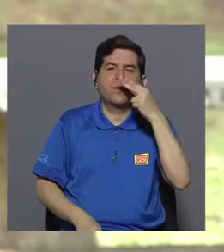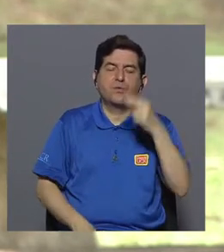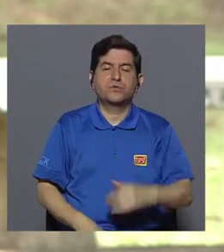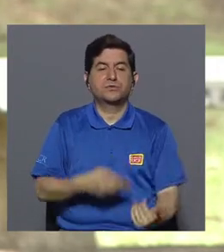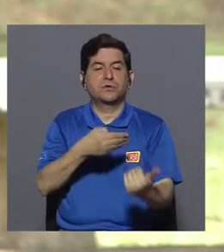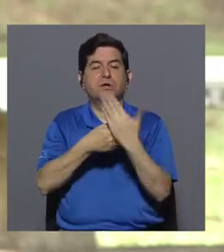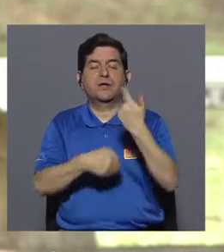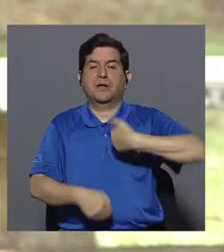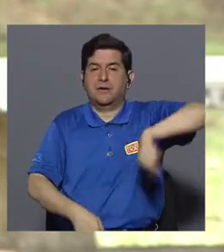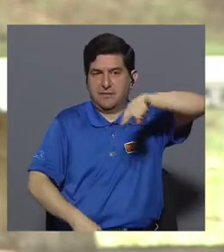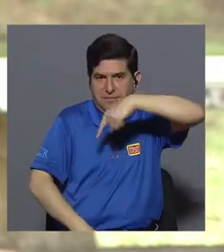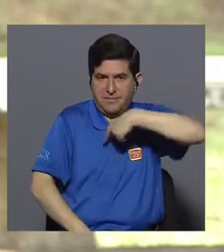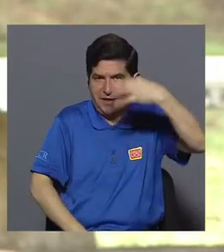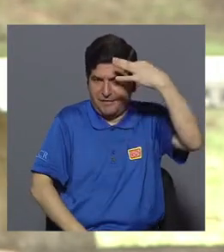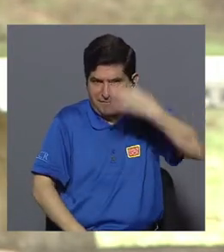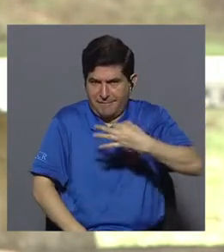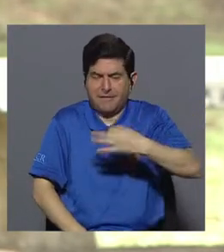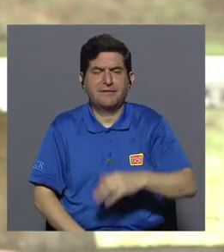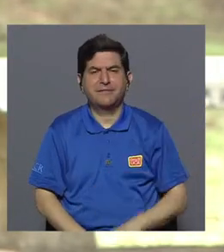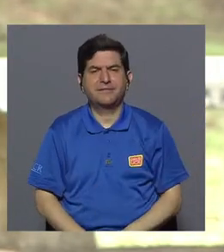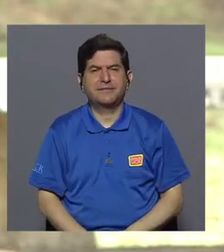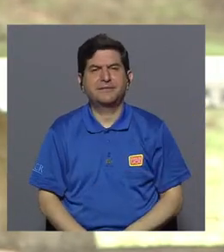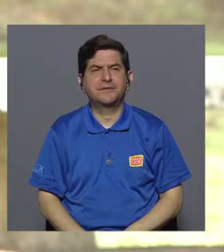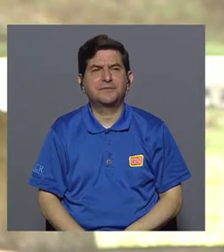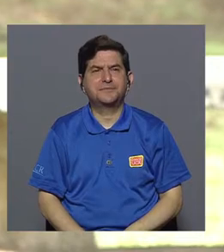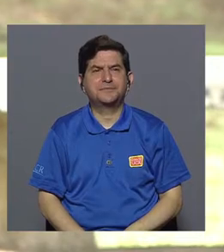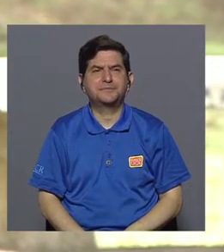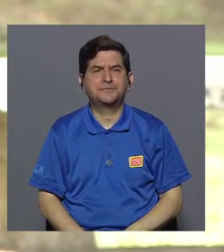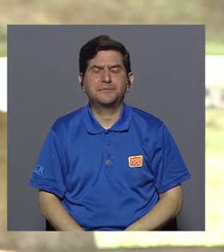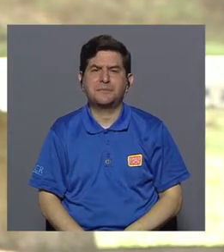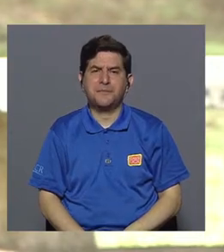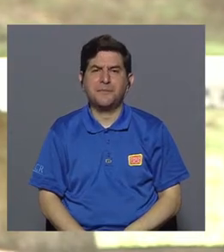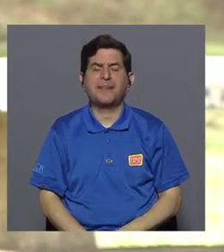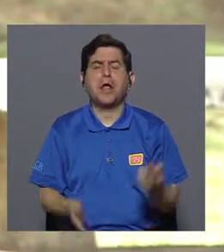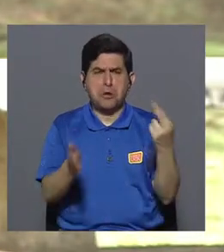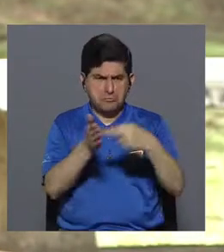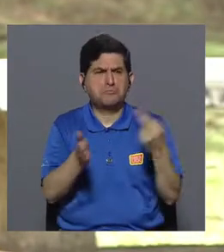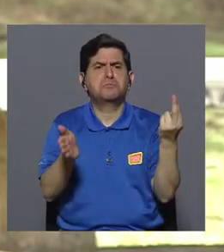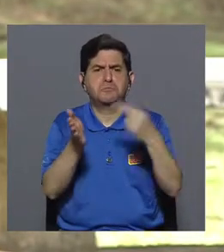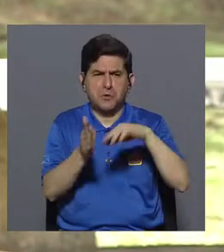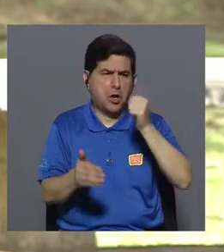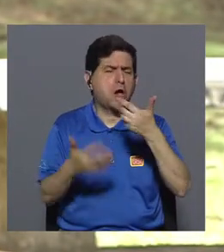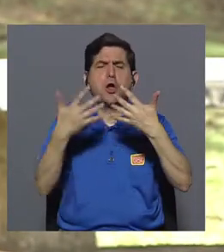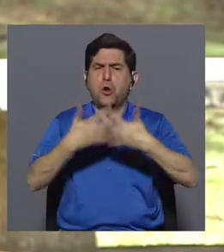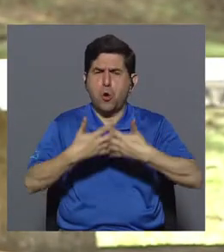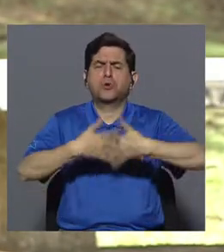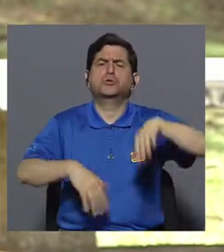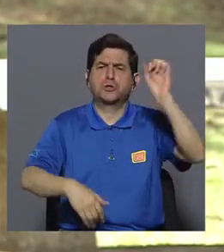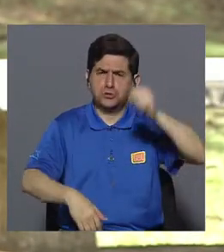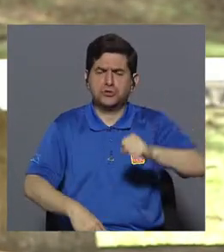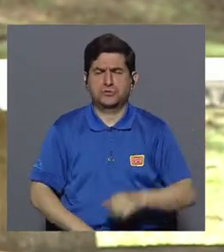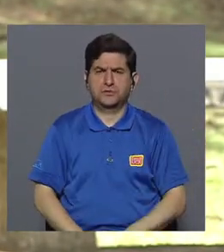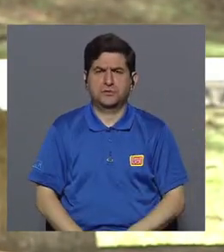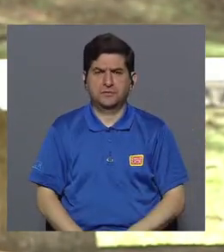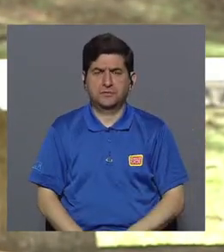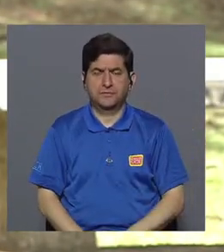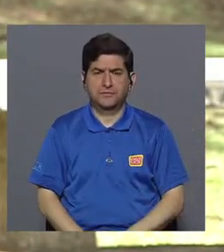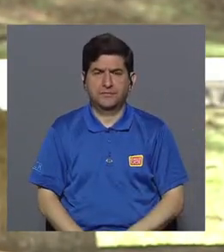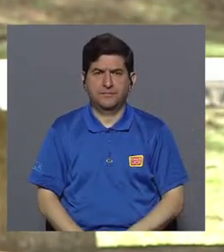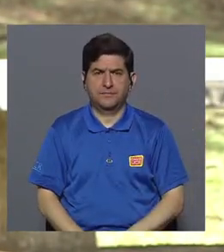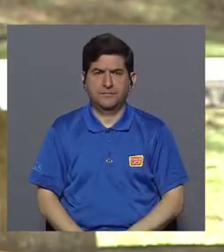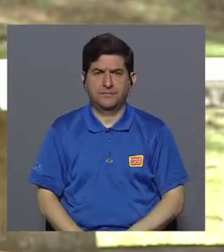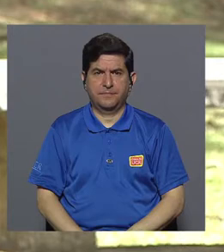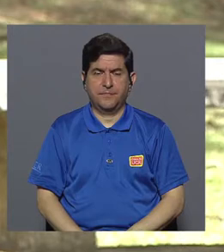y más bien nos lo refieren a nosotros. Creo que este, es replicable en otras empresas, creo que si se logra